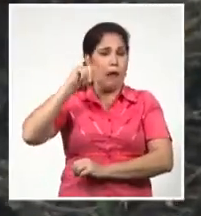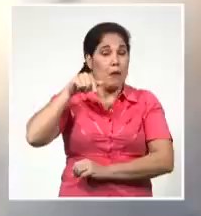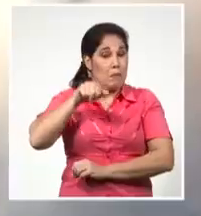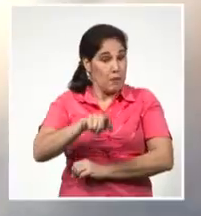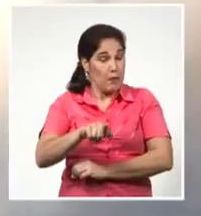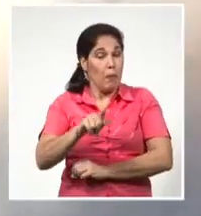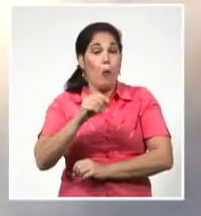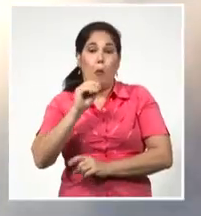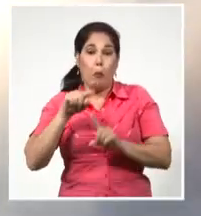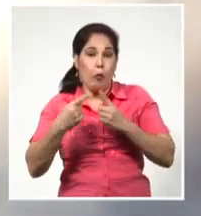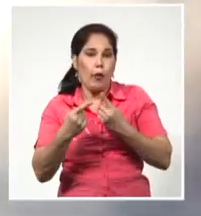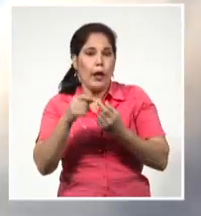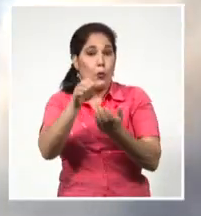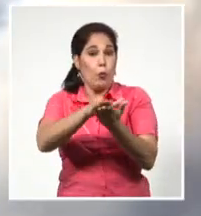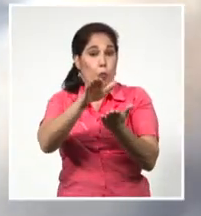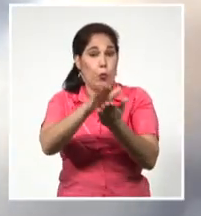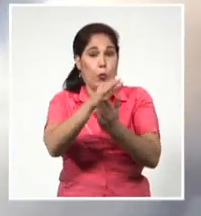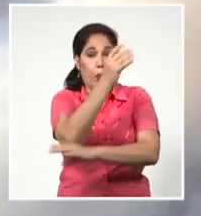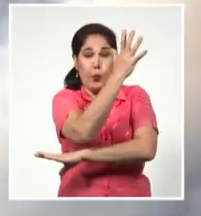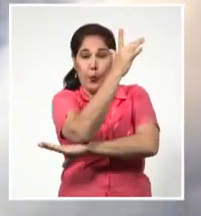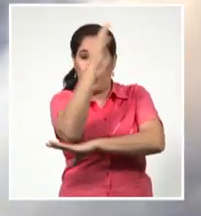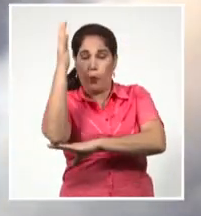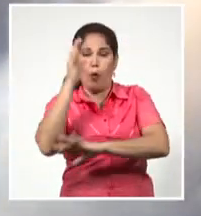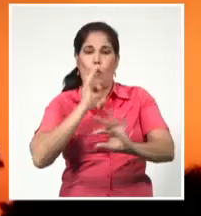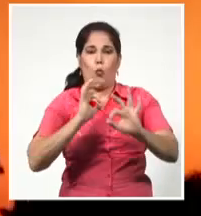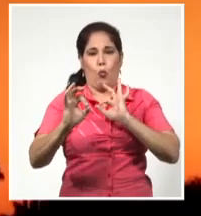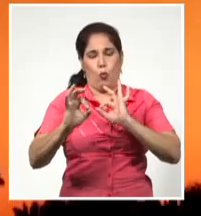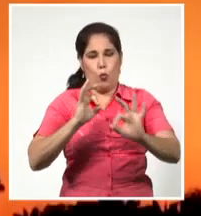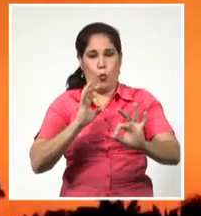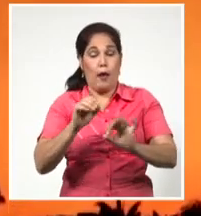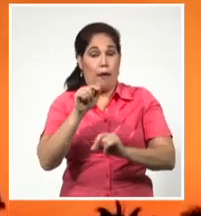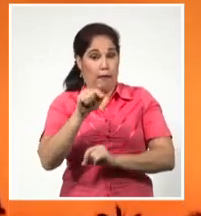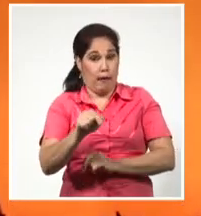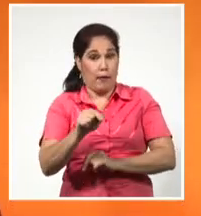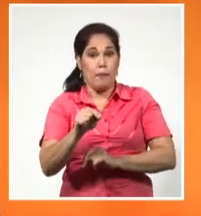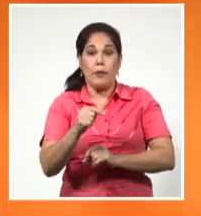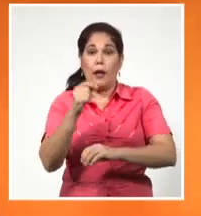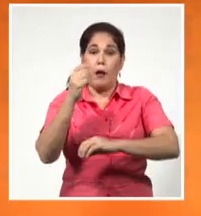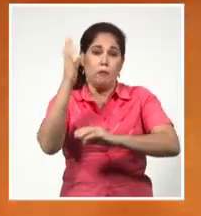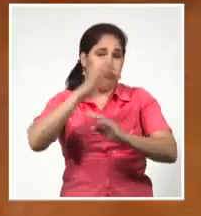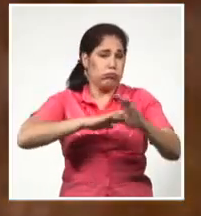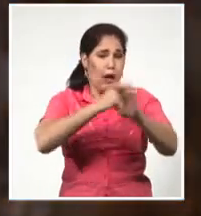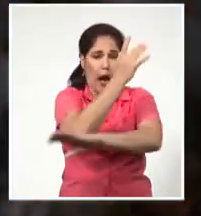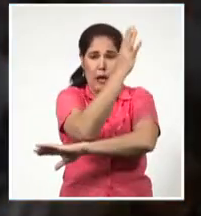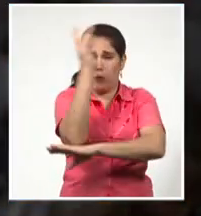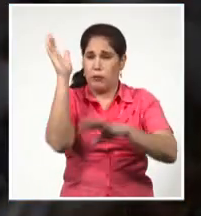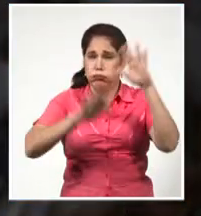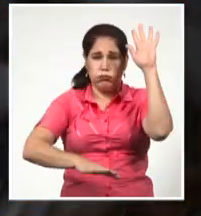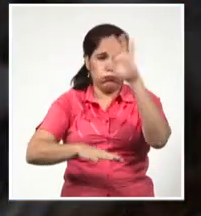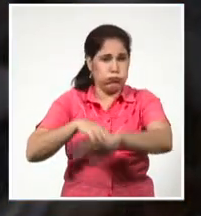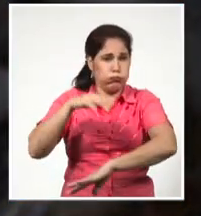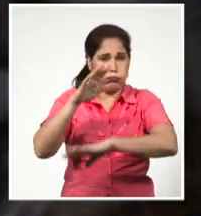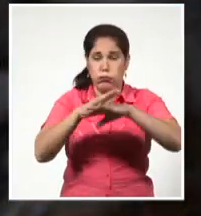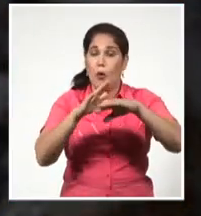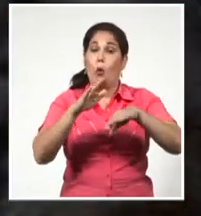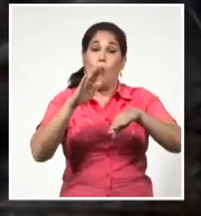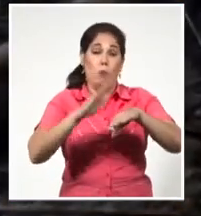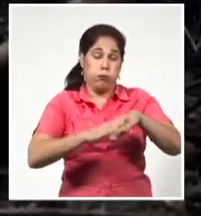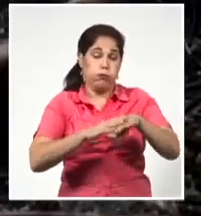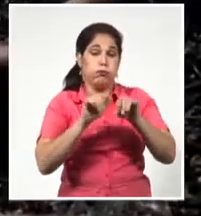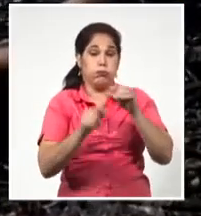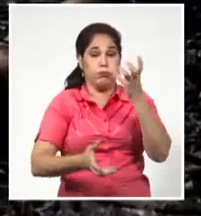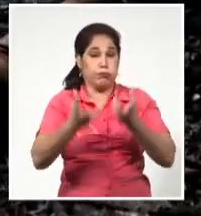a costa de las reservas de áreas protegidas. De ahí que la reforestación sea una de las causas principales para los